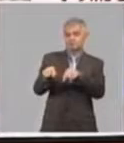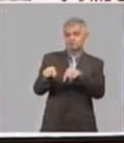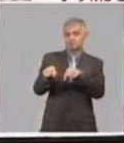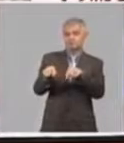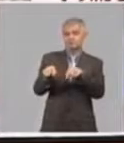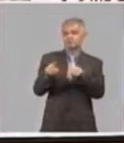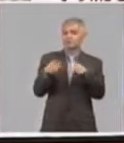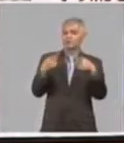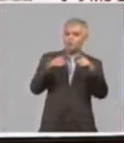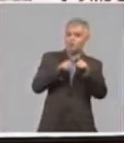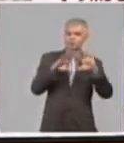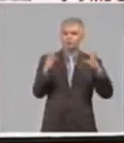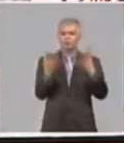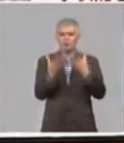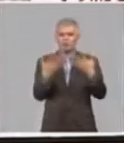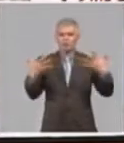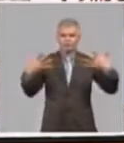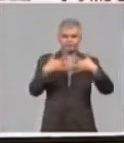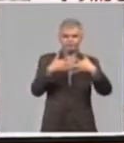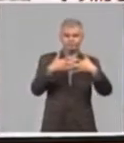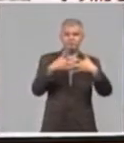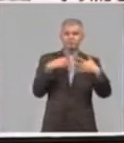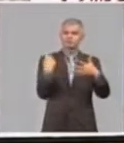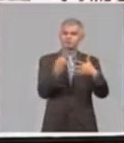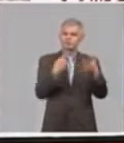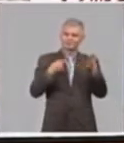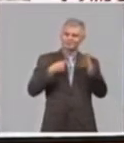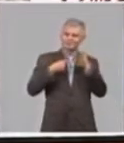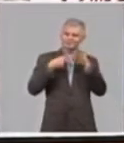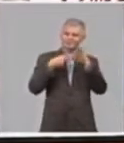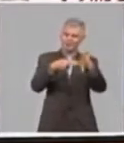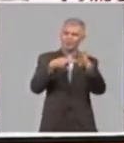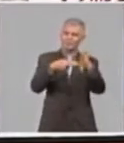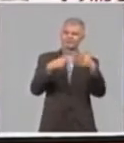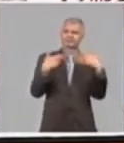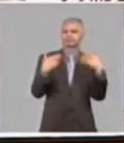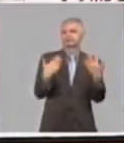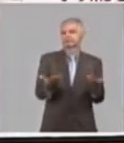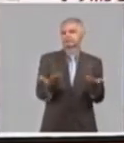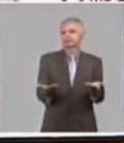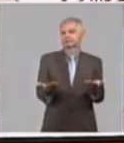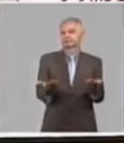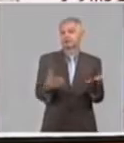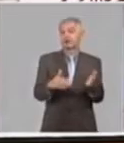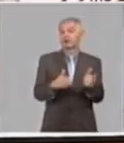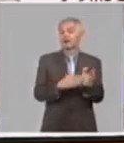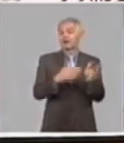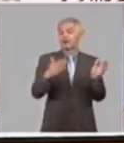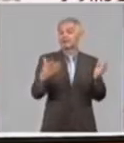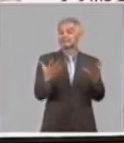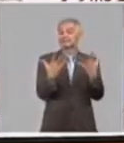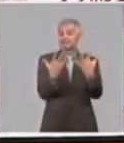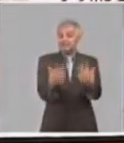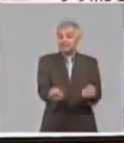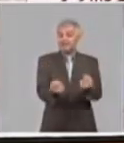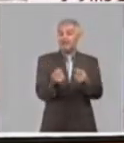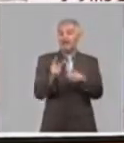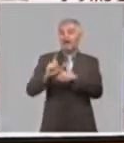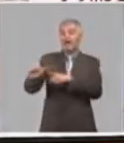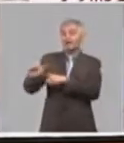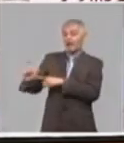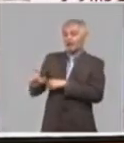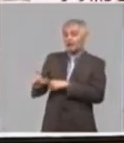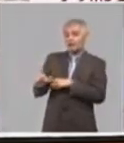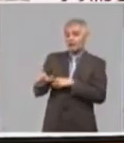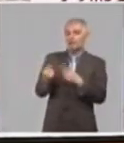nosotros lo que recomendamos es que, digamos, para la sequía agrícola se utilicen